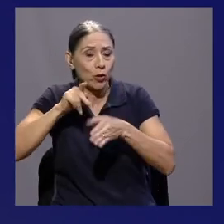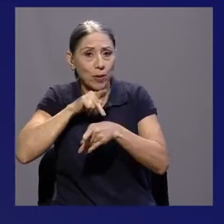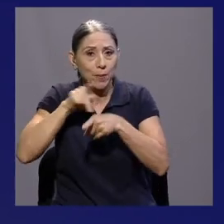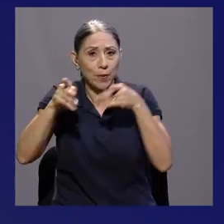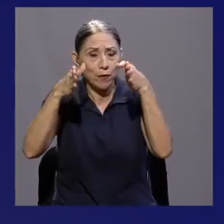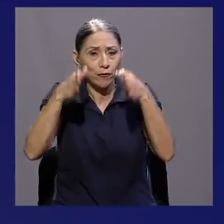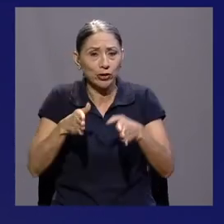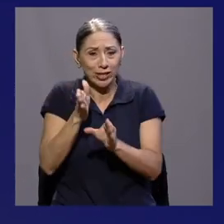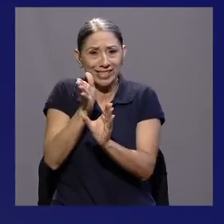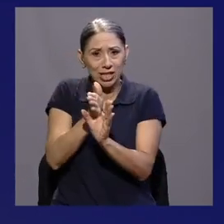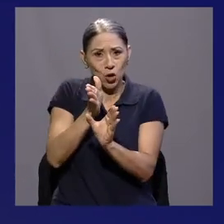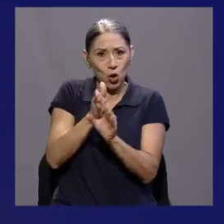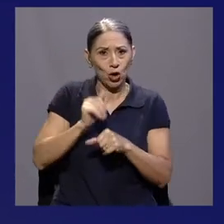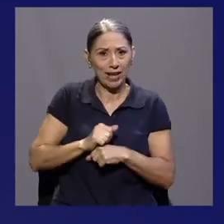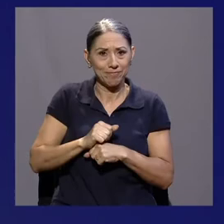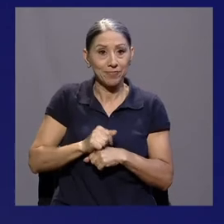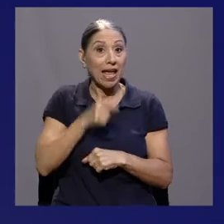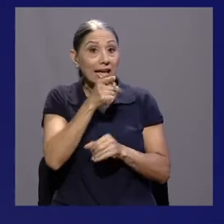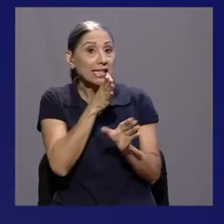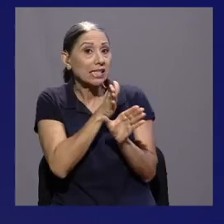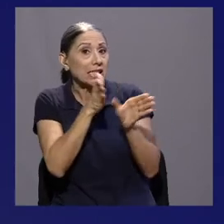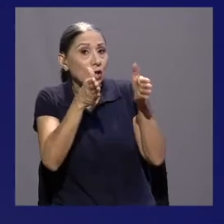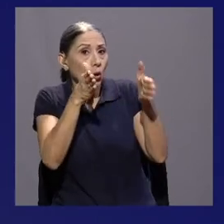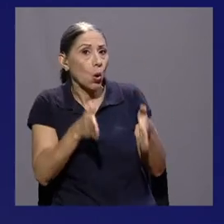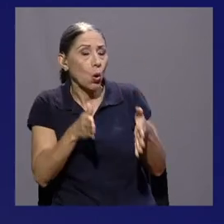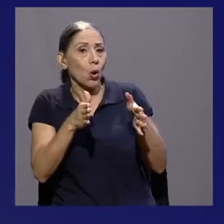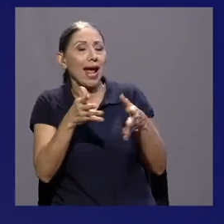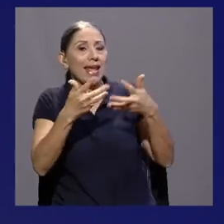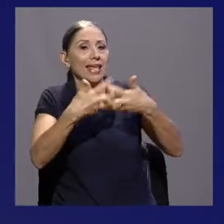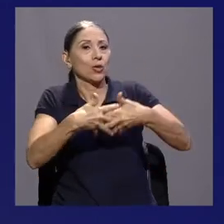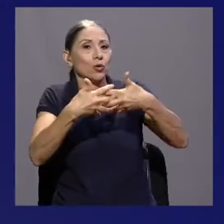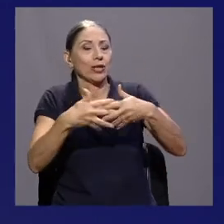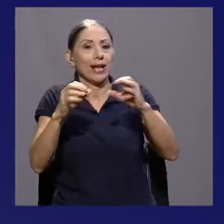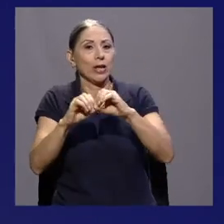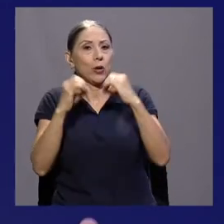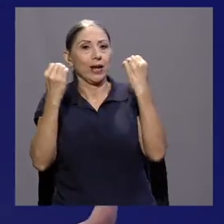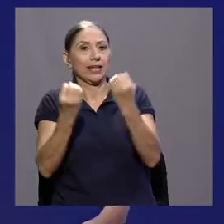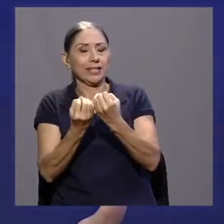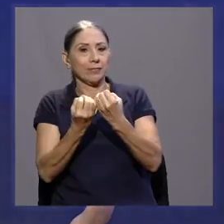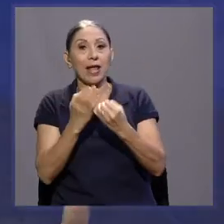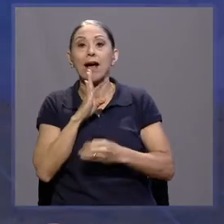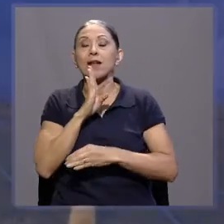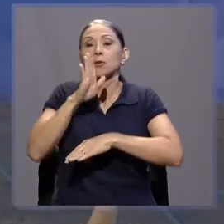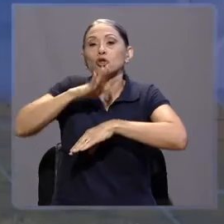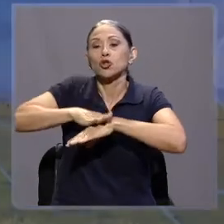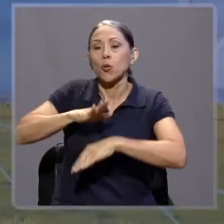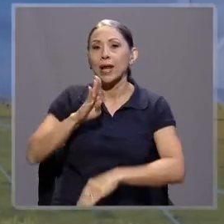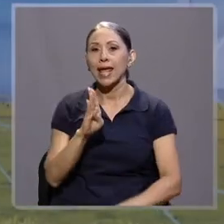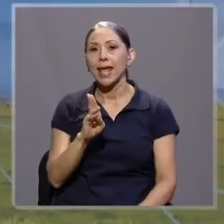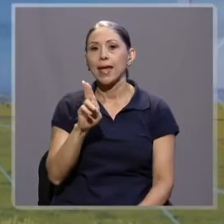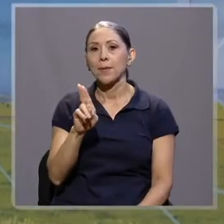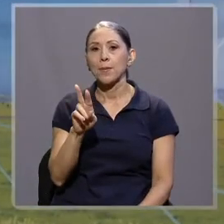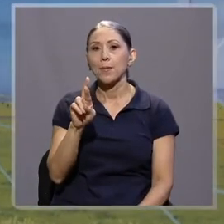Psicología y psicóloga industrial y organizacional. Hablamos del burnout o síndrome de